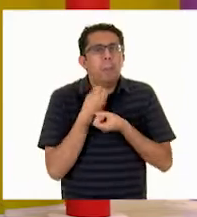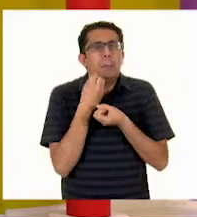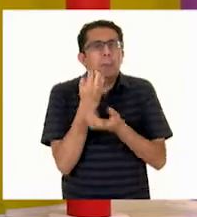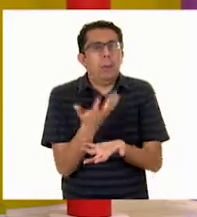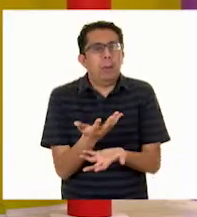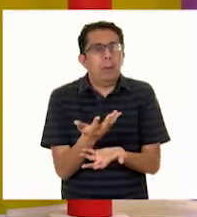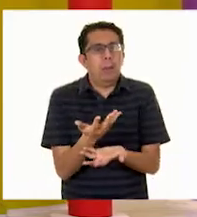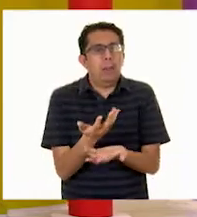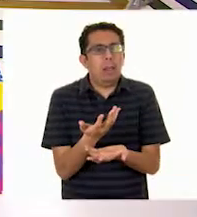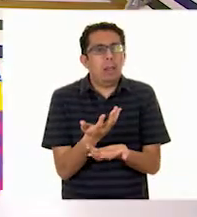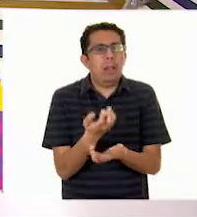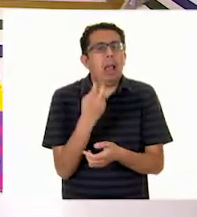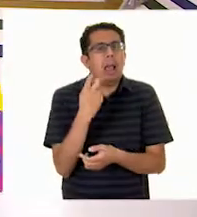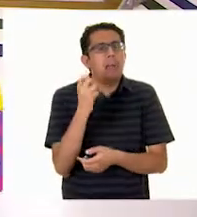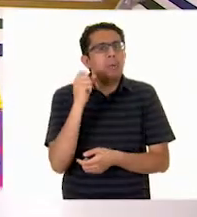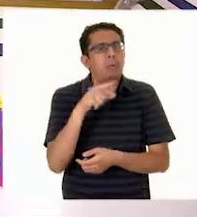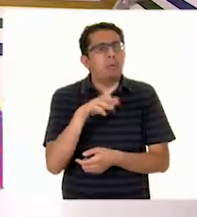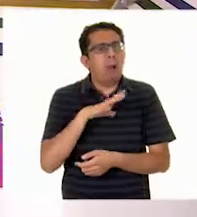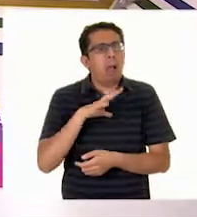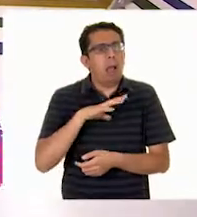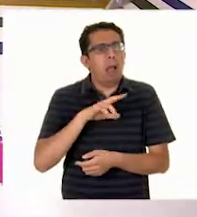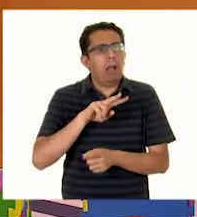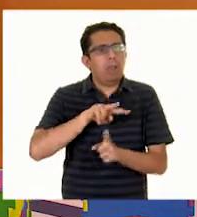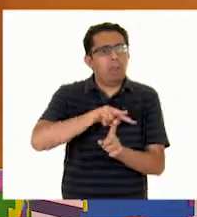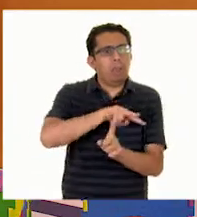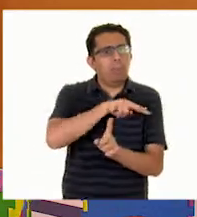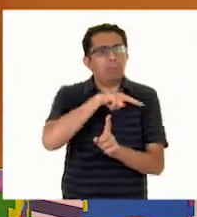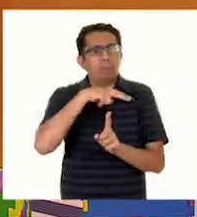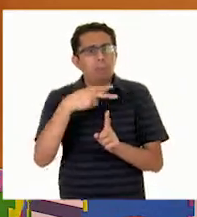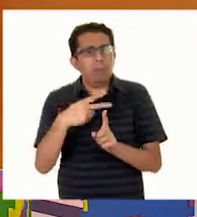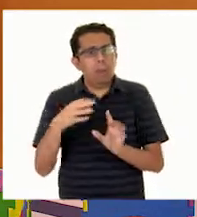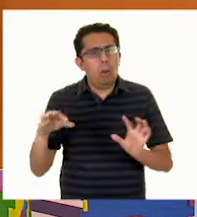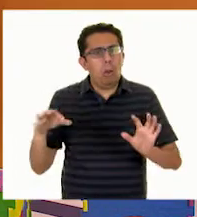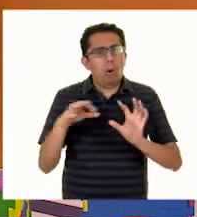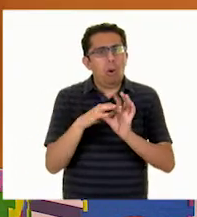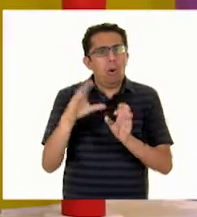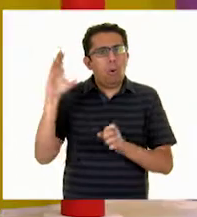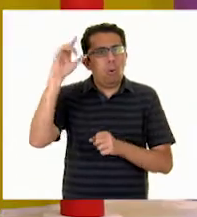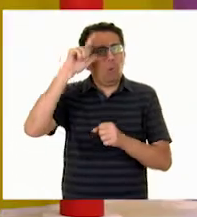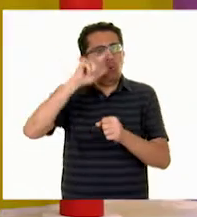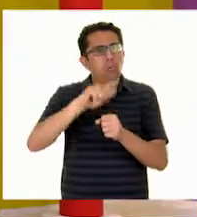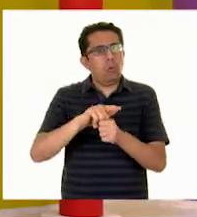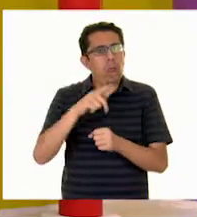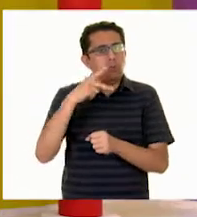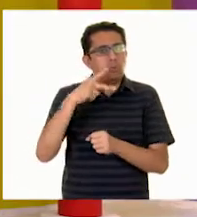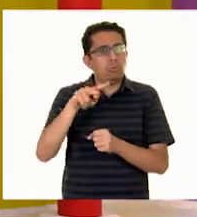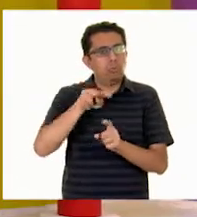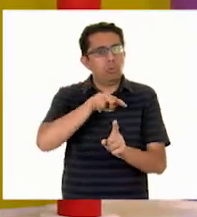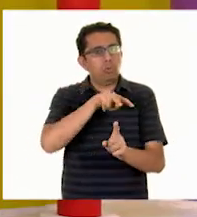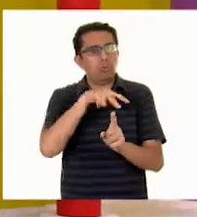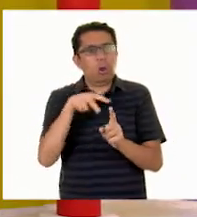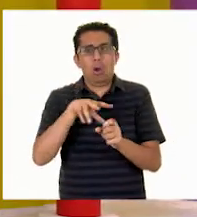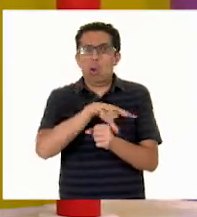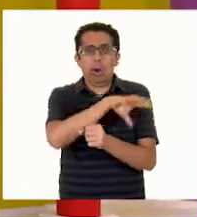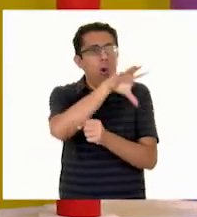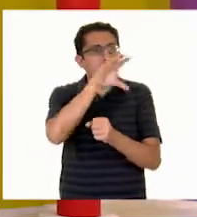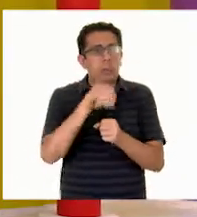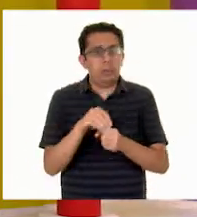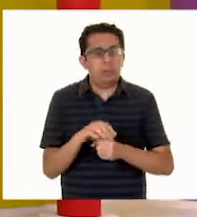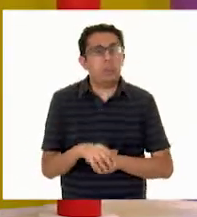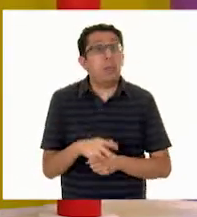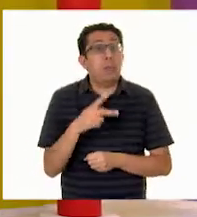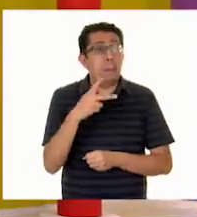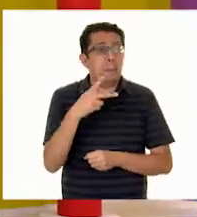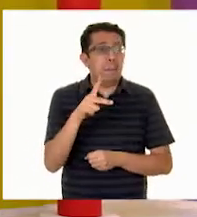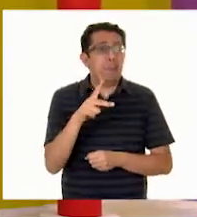acentos. Es toda una forma de pensar, toda una cultura. Por supuesto, como dirían, una cosmovisión completa, ¿verdad? Así es. Bueno,